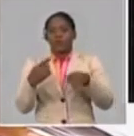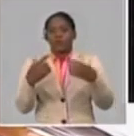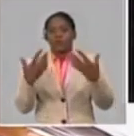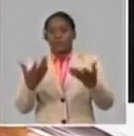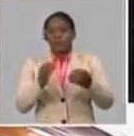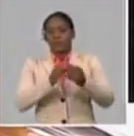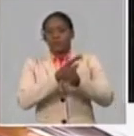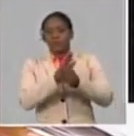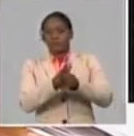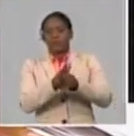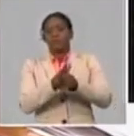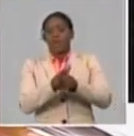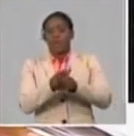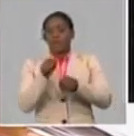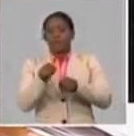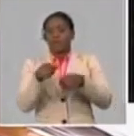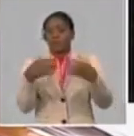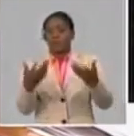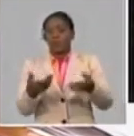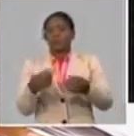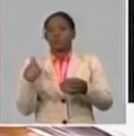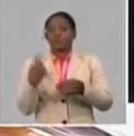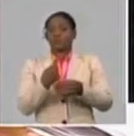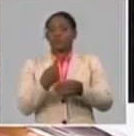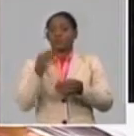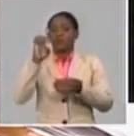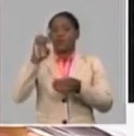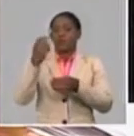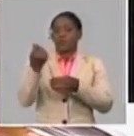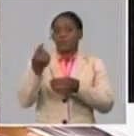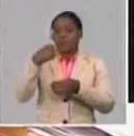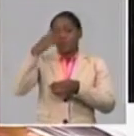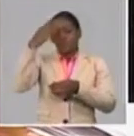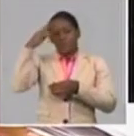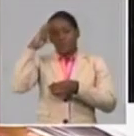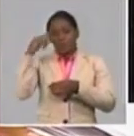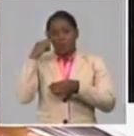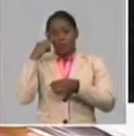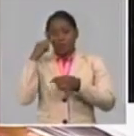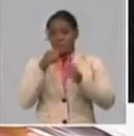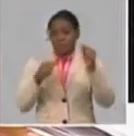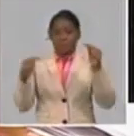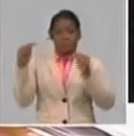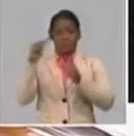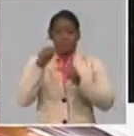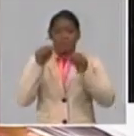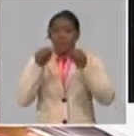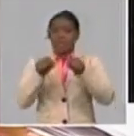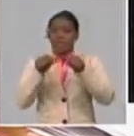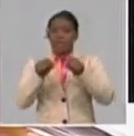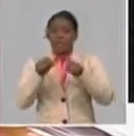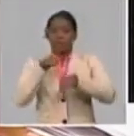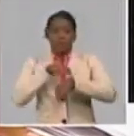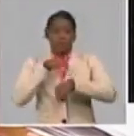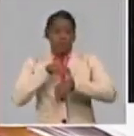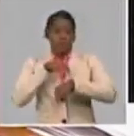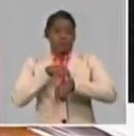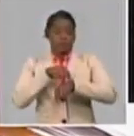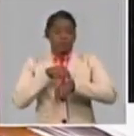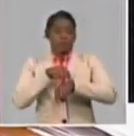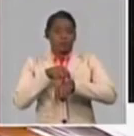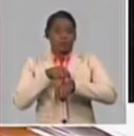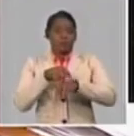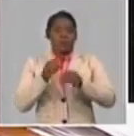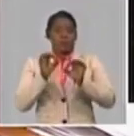cubana y de manera particular la eficiencia que ella hoy requiere siempre